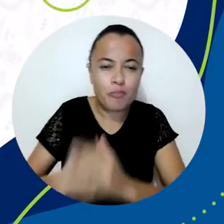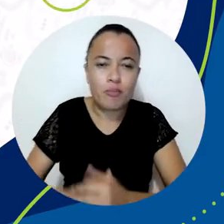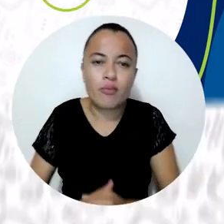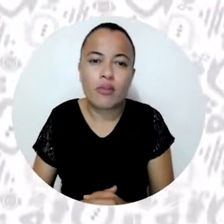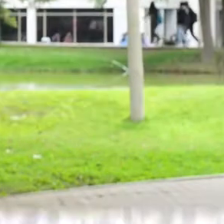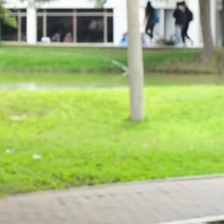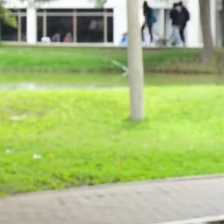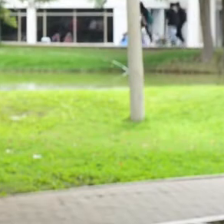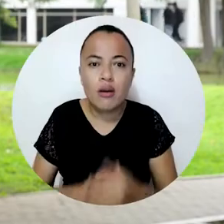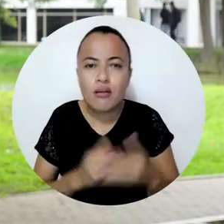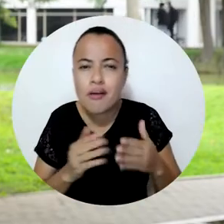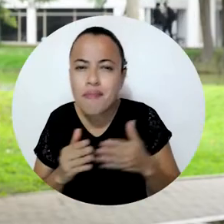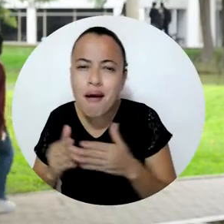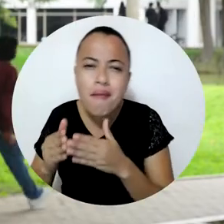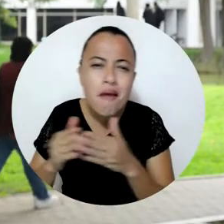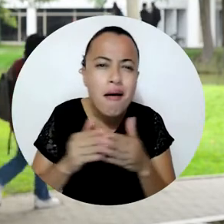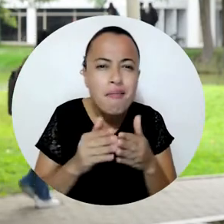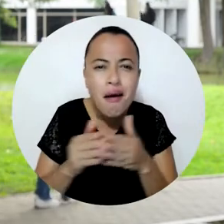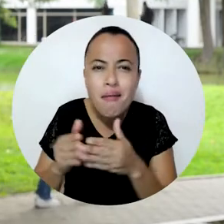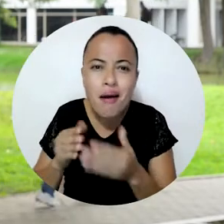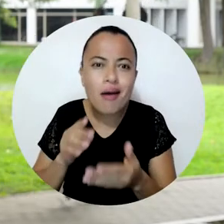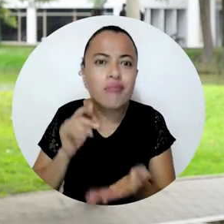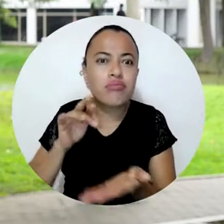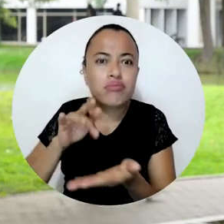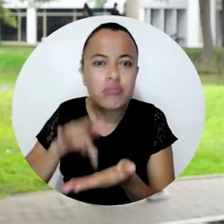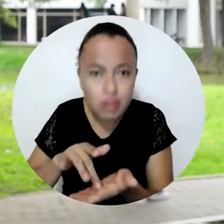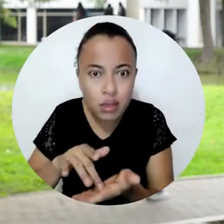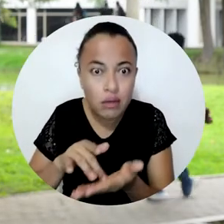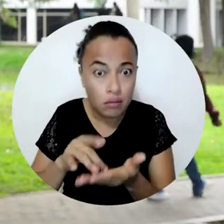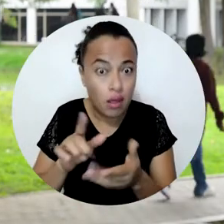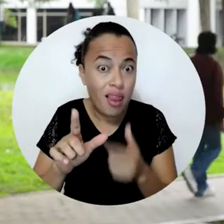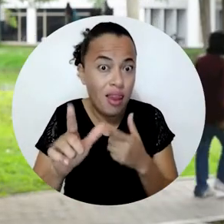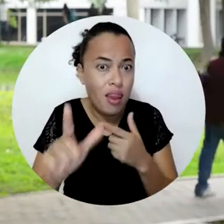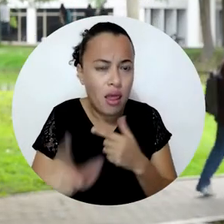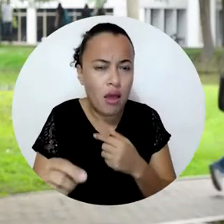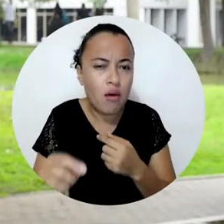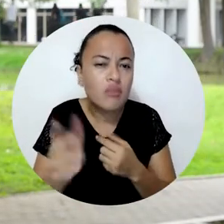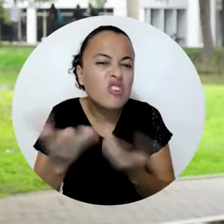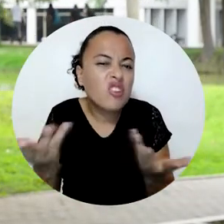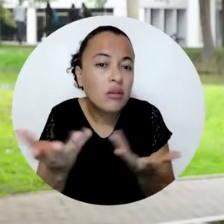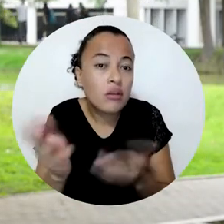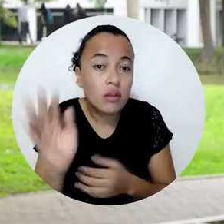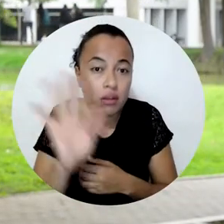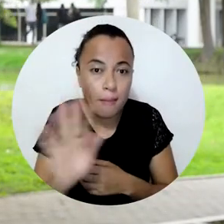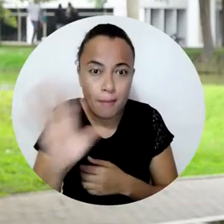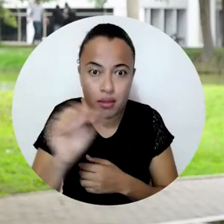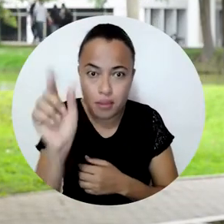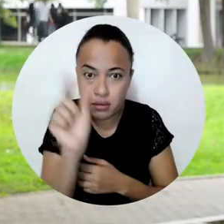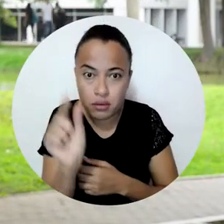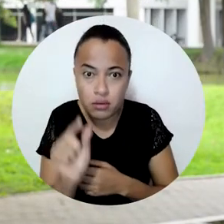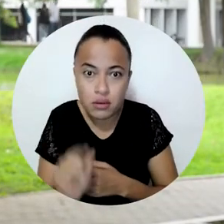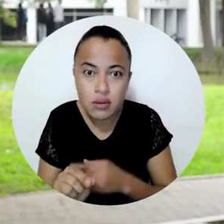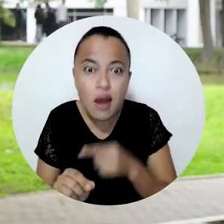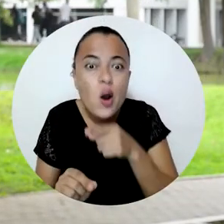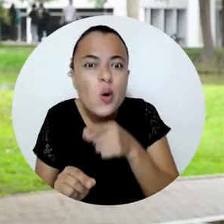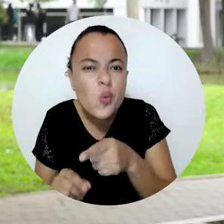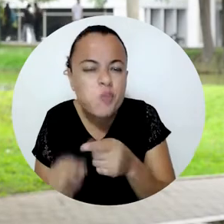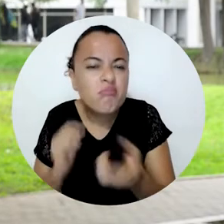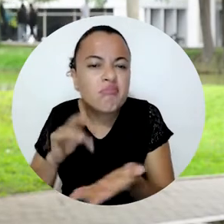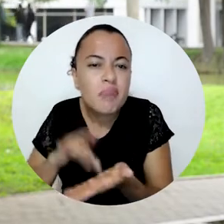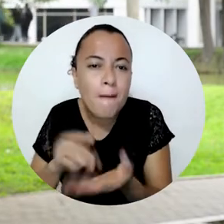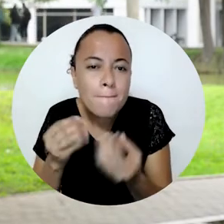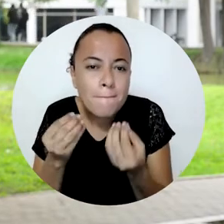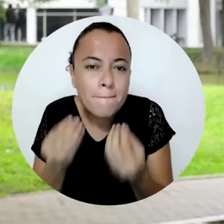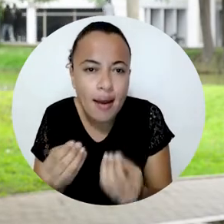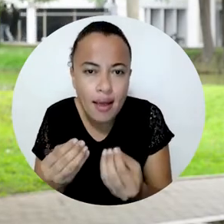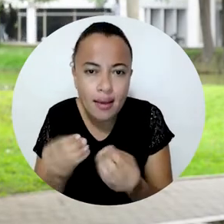Es un viaje hacia municipios bastante retirados, en este caso el departamento del Cesar, donde estamos